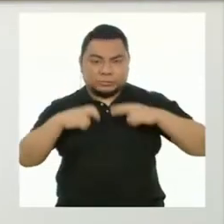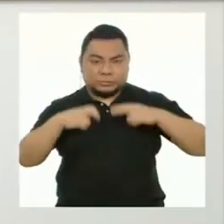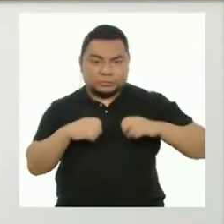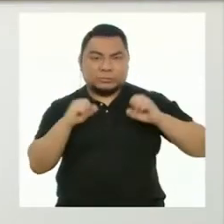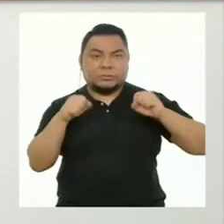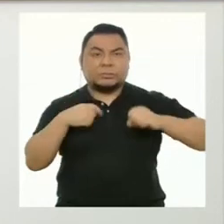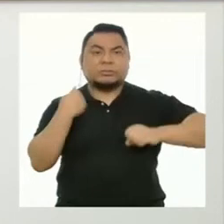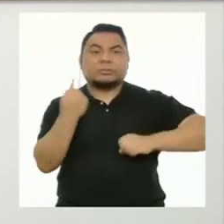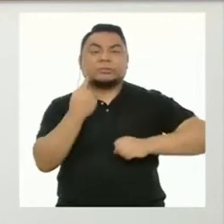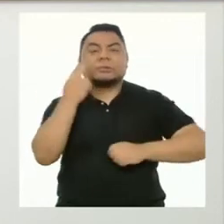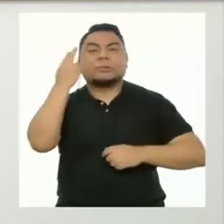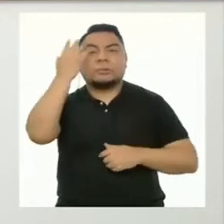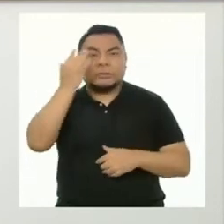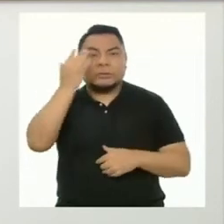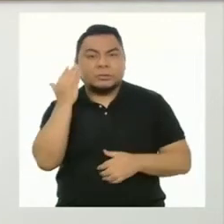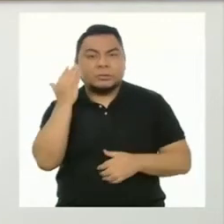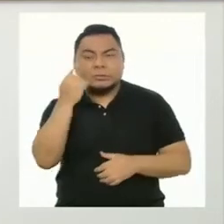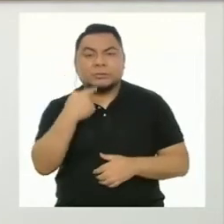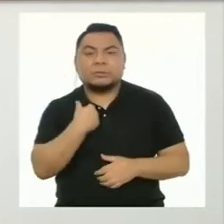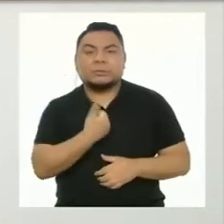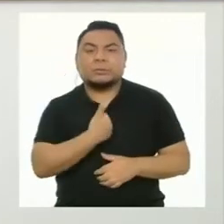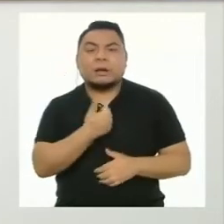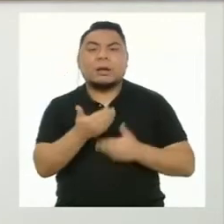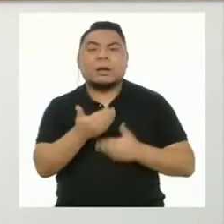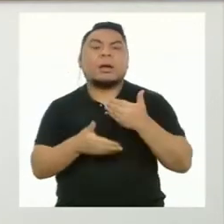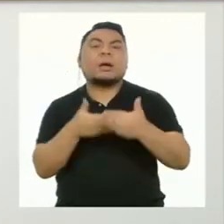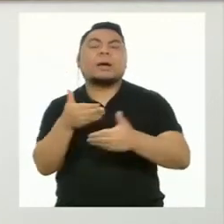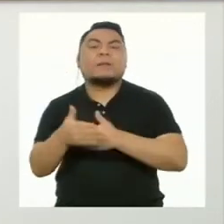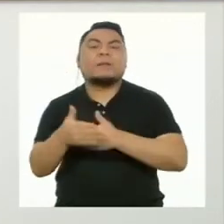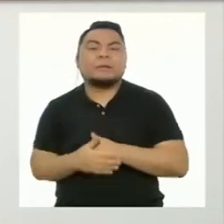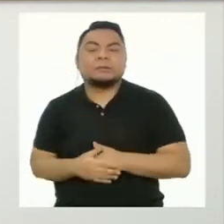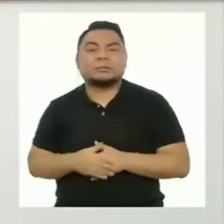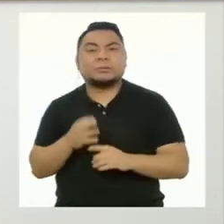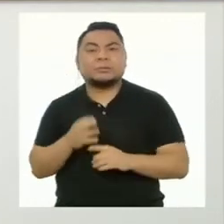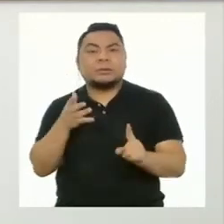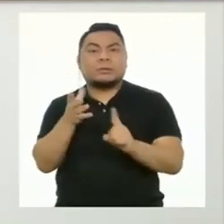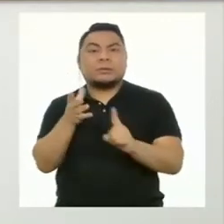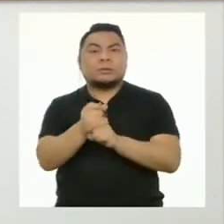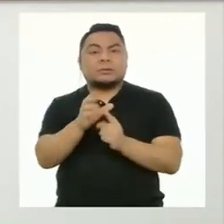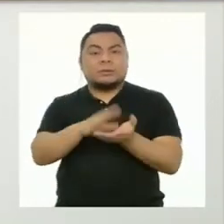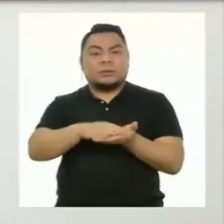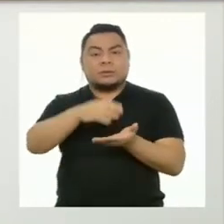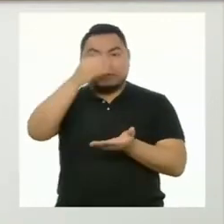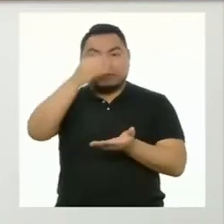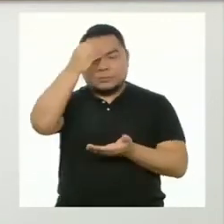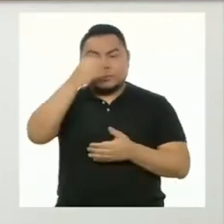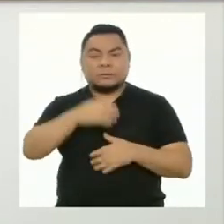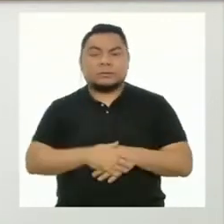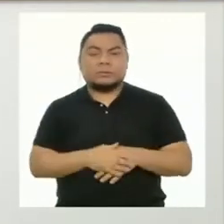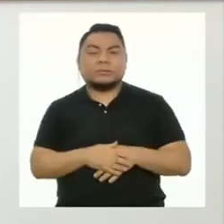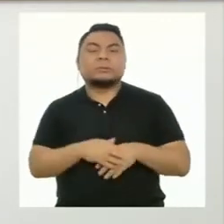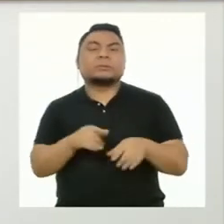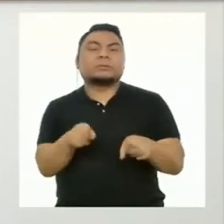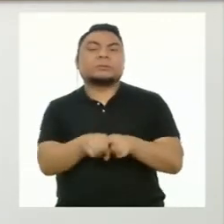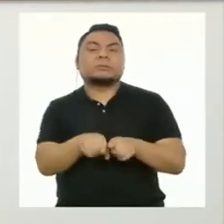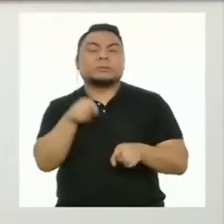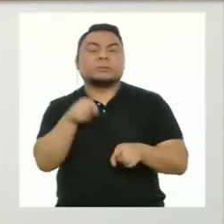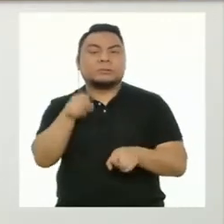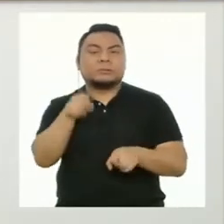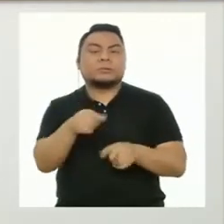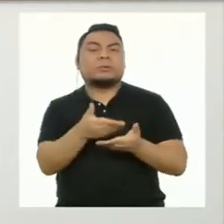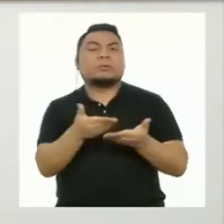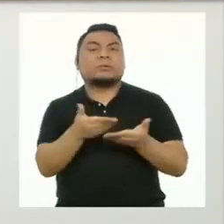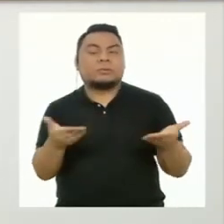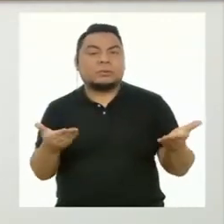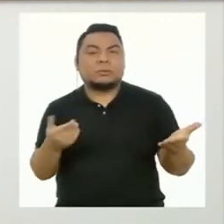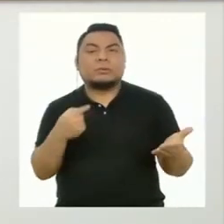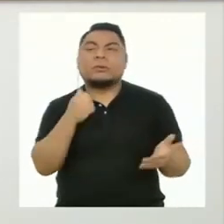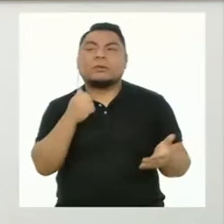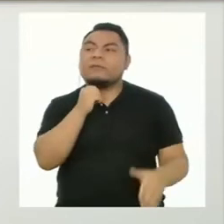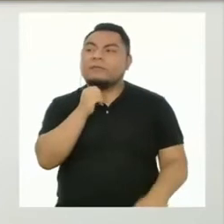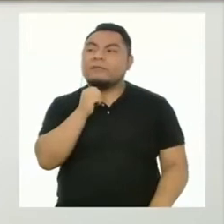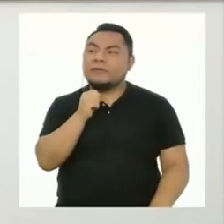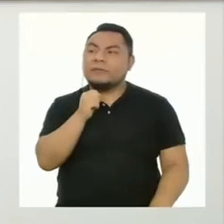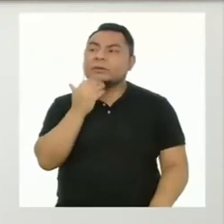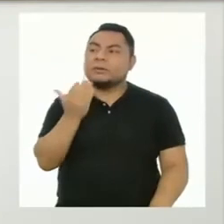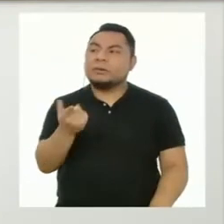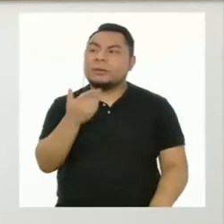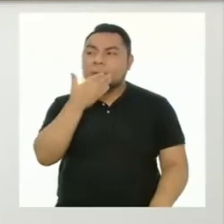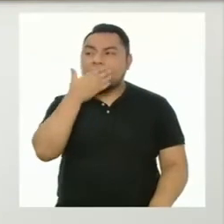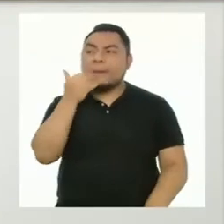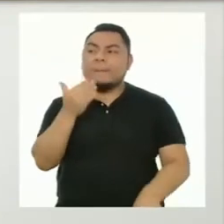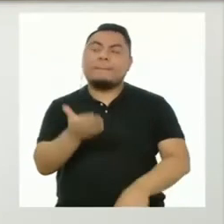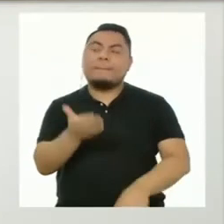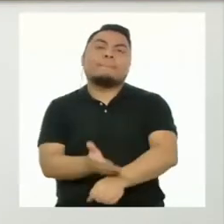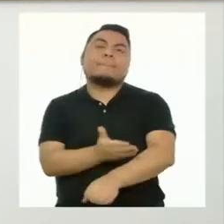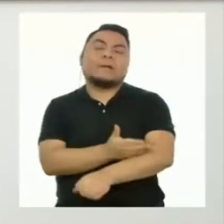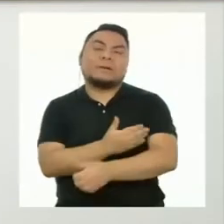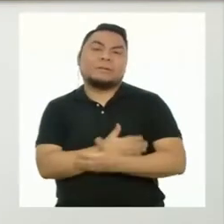no solo reflexionamos sobre nuestros avances y logros de aprendizajes, y sobre aquellos aspectos que aún nos faltan